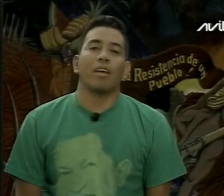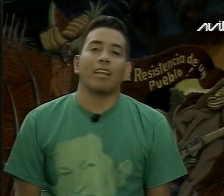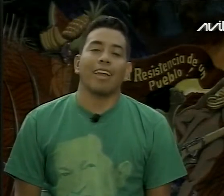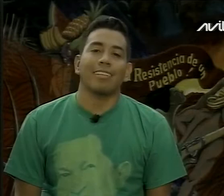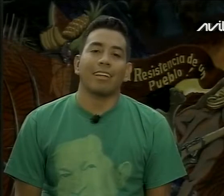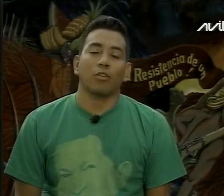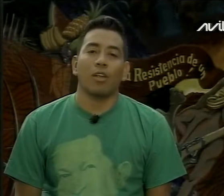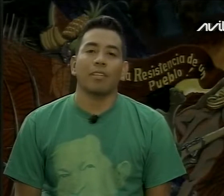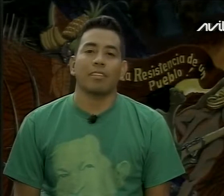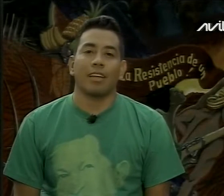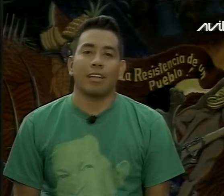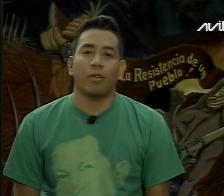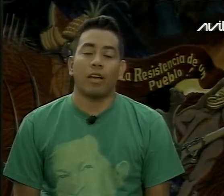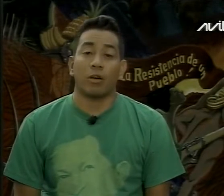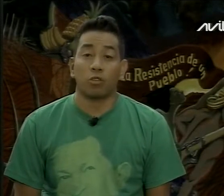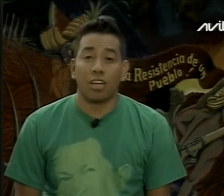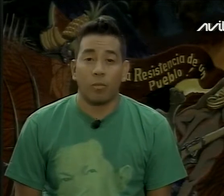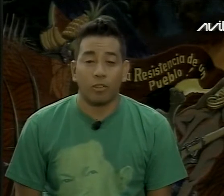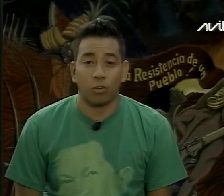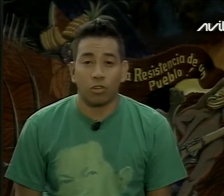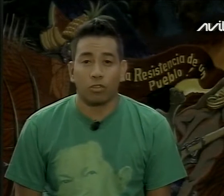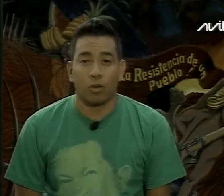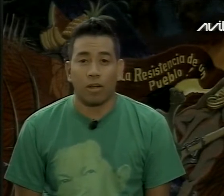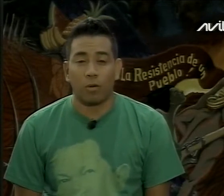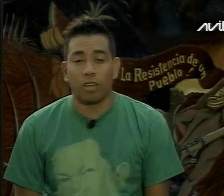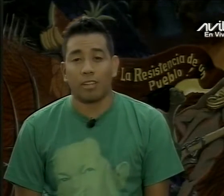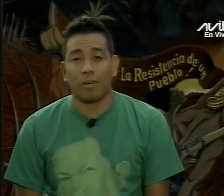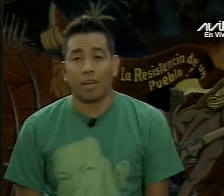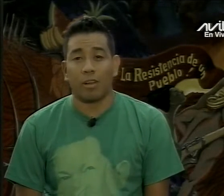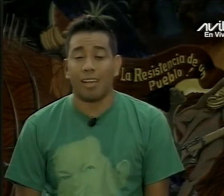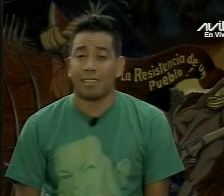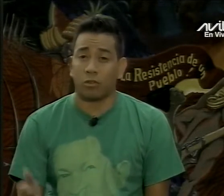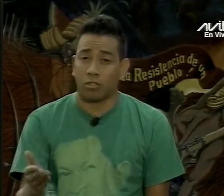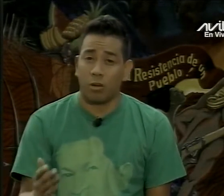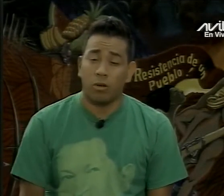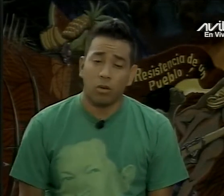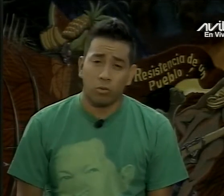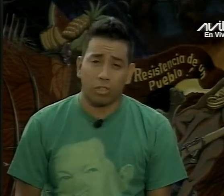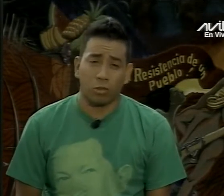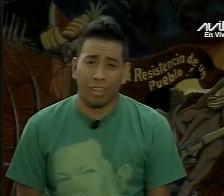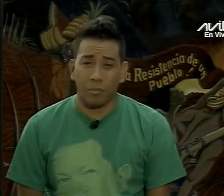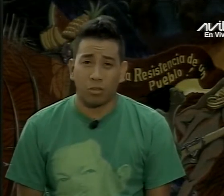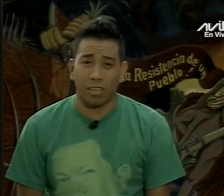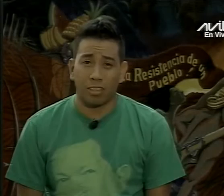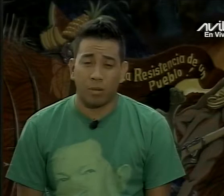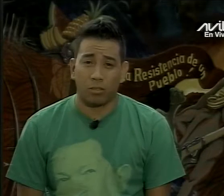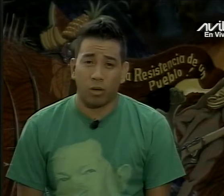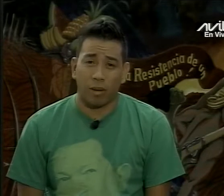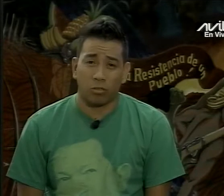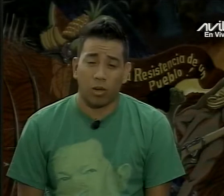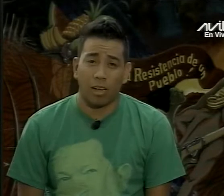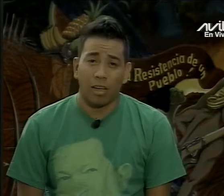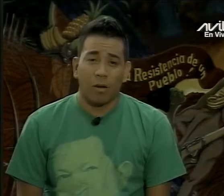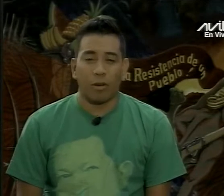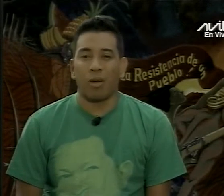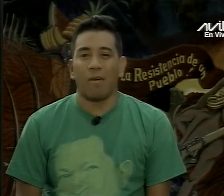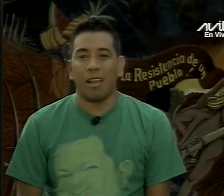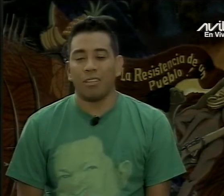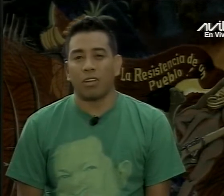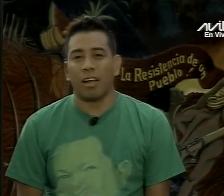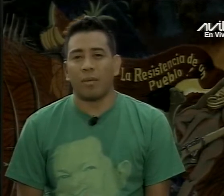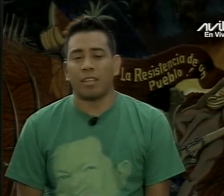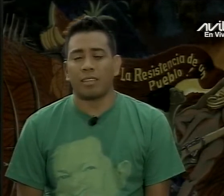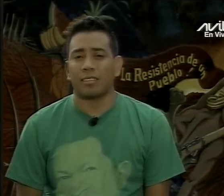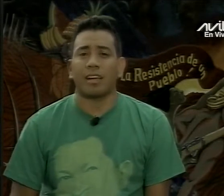Continuamos con más de Caracas en directo desde el 23 de enero. Ahí escuchamos entonces los trabajadores y trabajadoras del sector salud, un sector tan importante para toda Venezuela. Bueno,